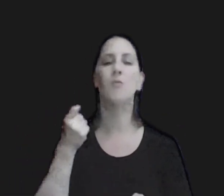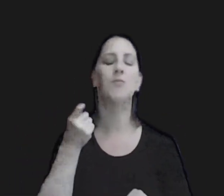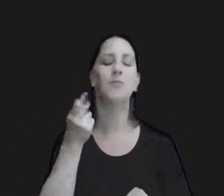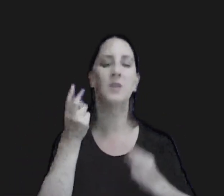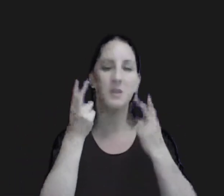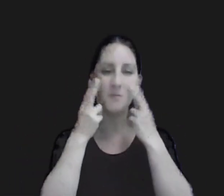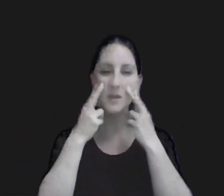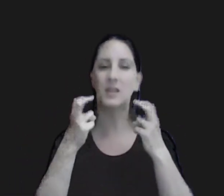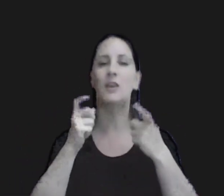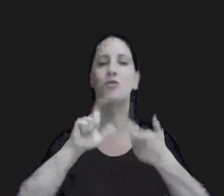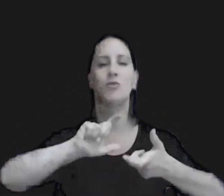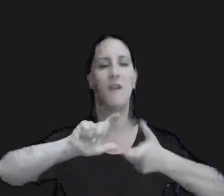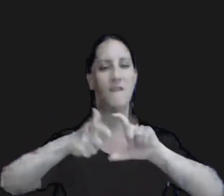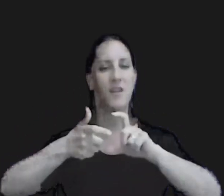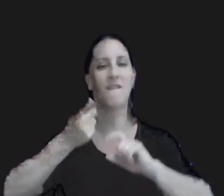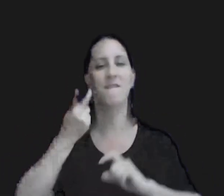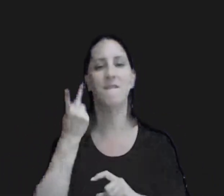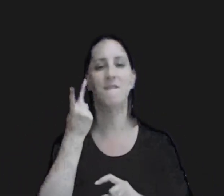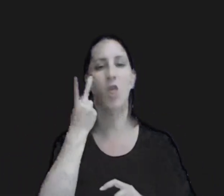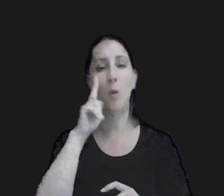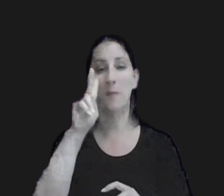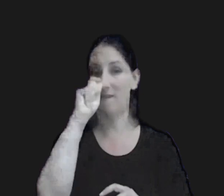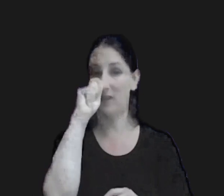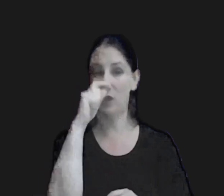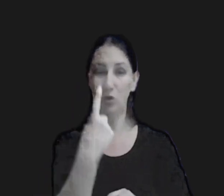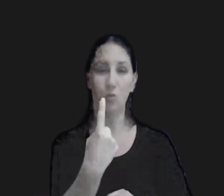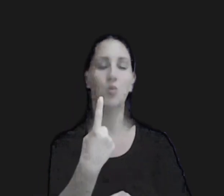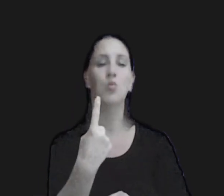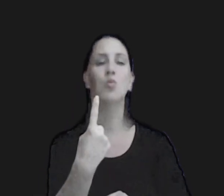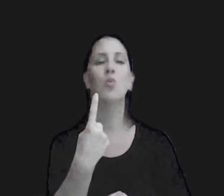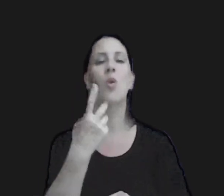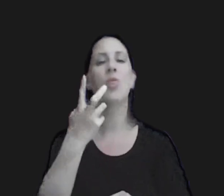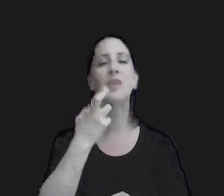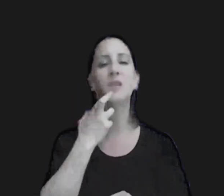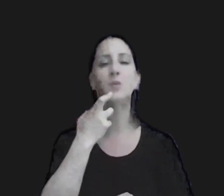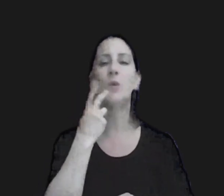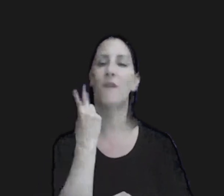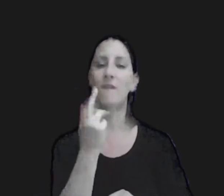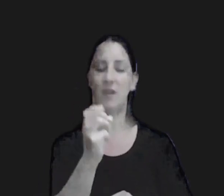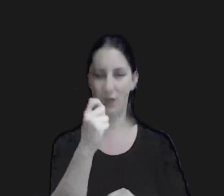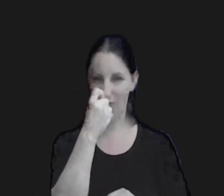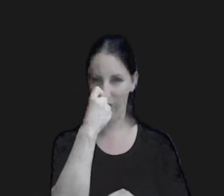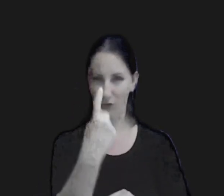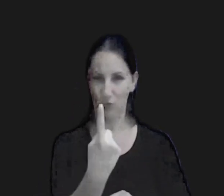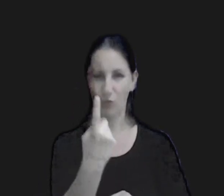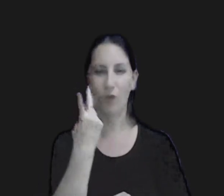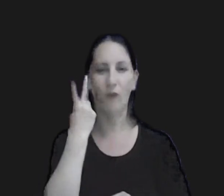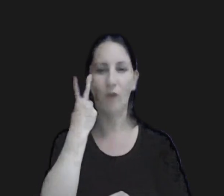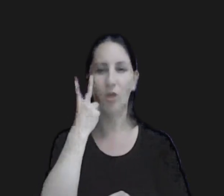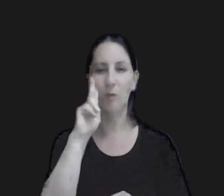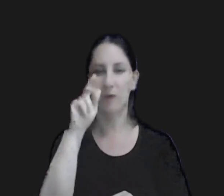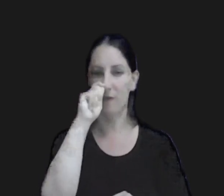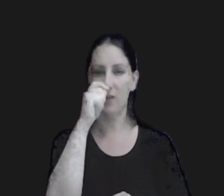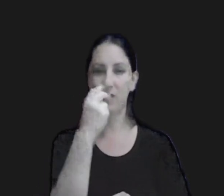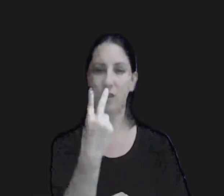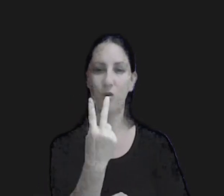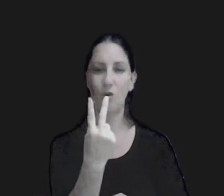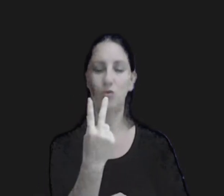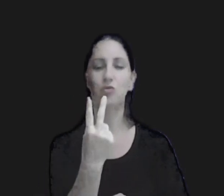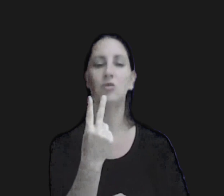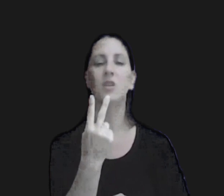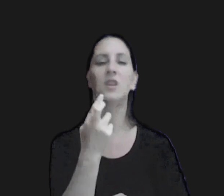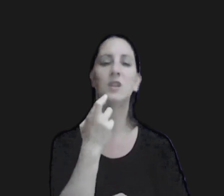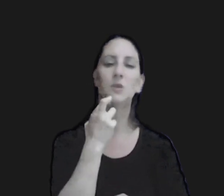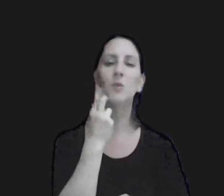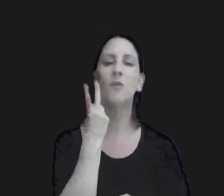de transferencia del 2021 usaban 19-20-21 y en el 20-22 me usaban 19